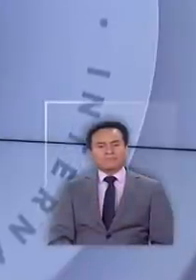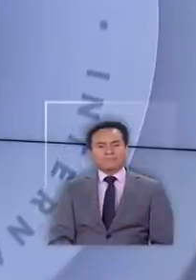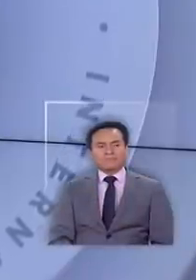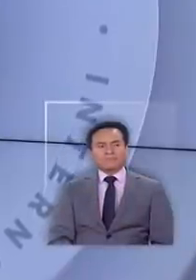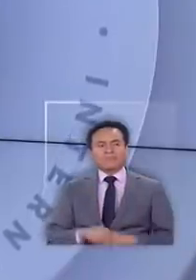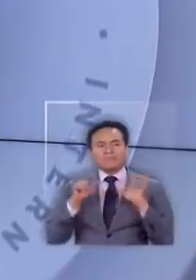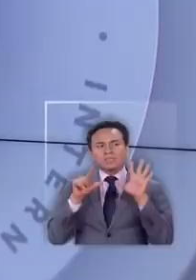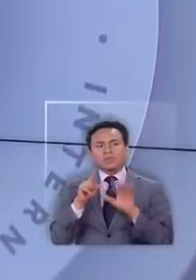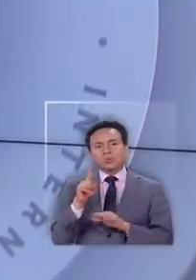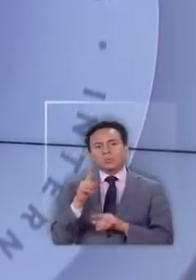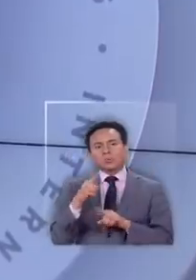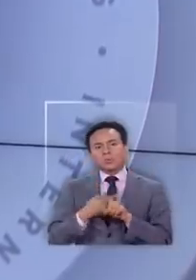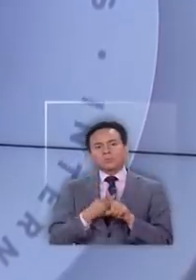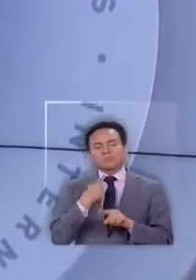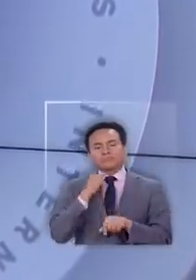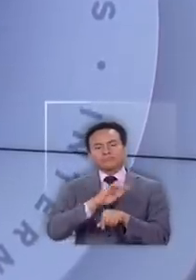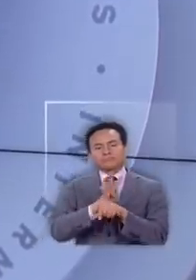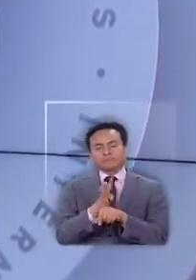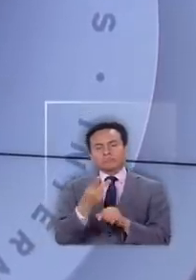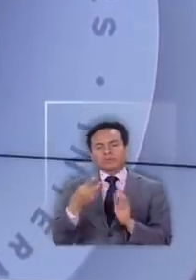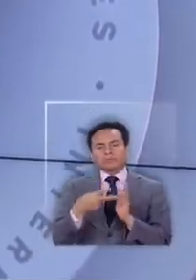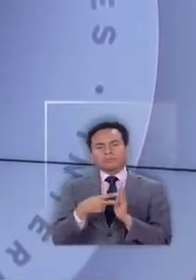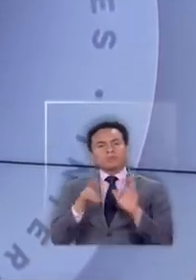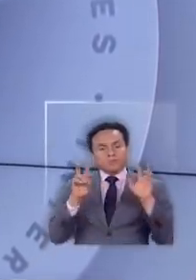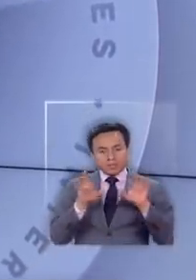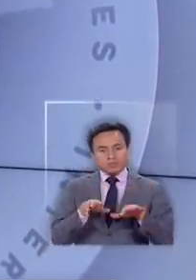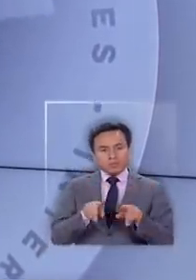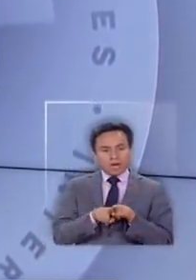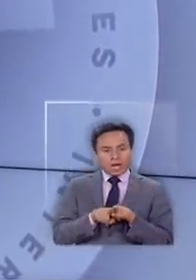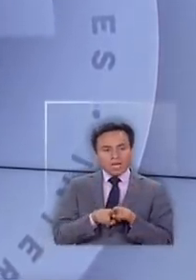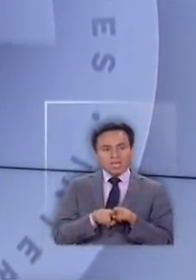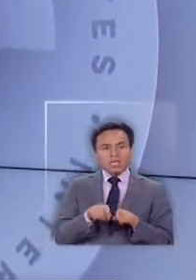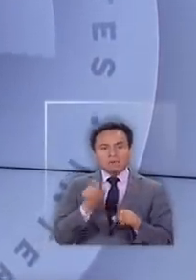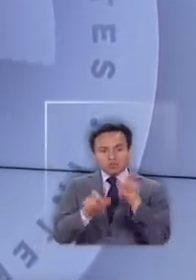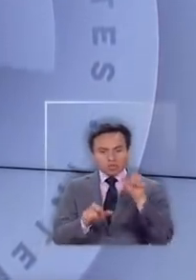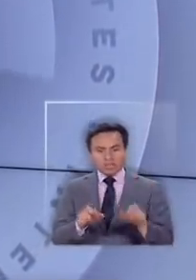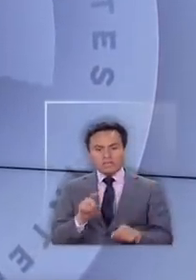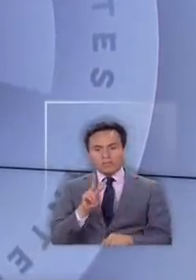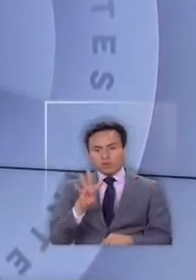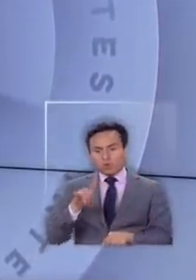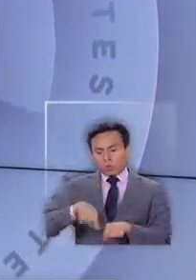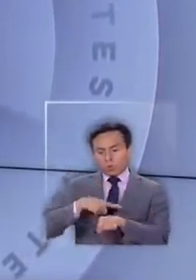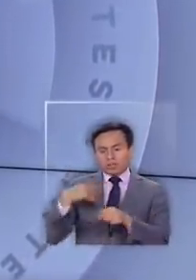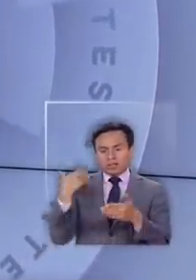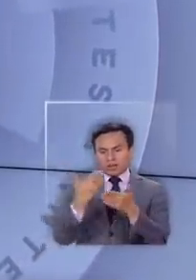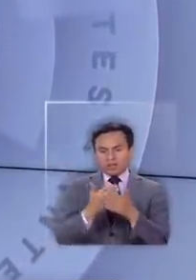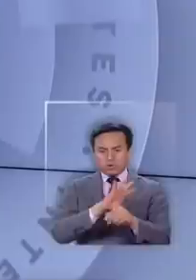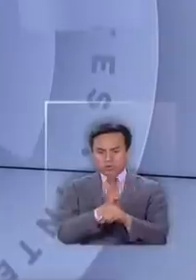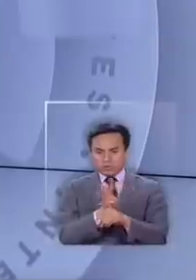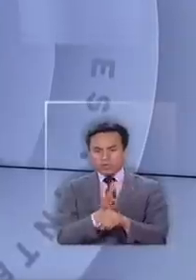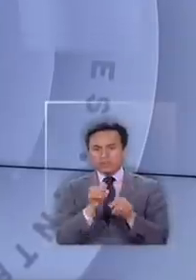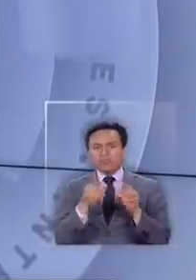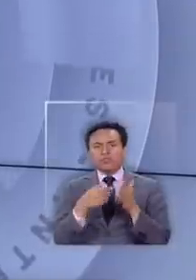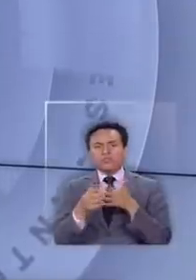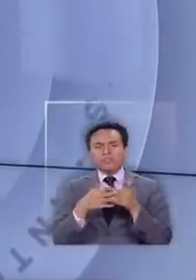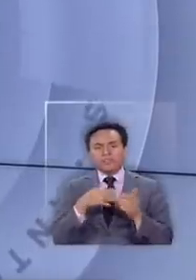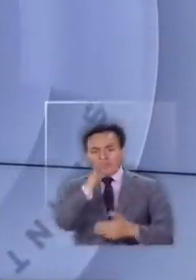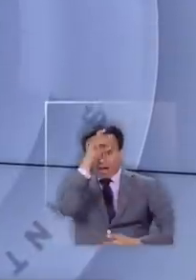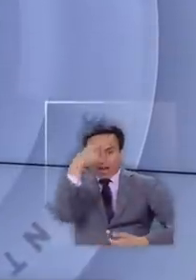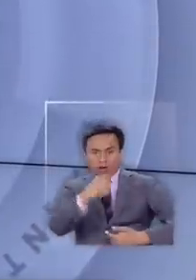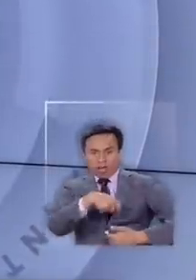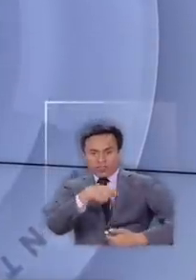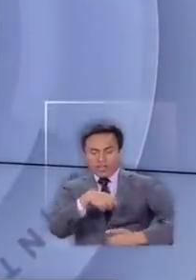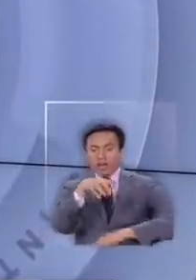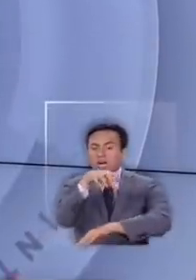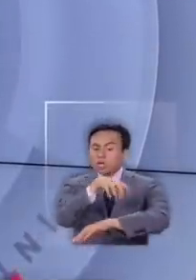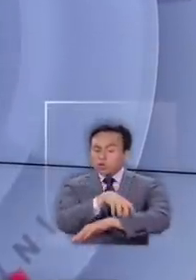71 nuevos contagios por COVID-19 se confirmaron en las últimas 24 horas en la región de la Araucanía la